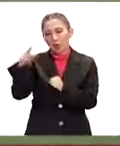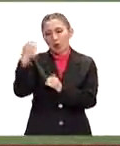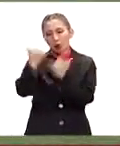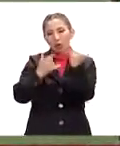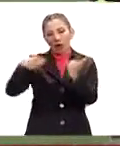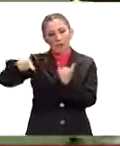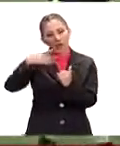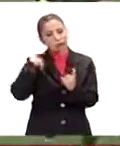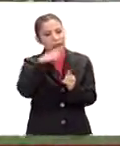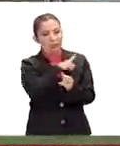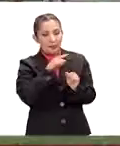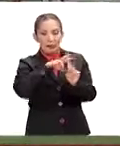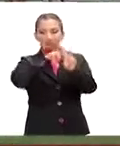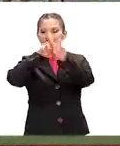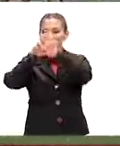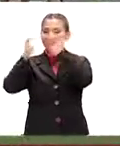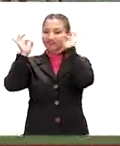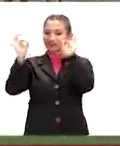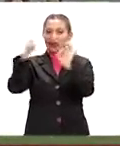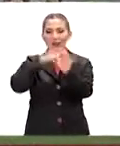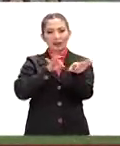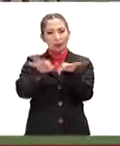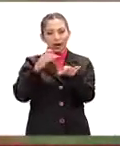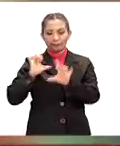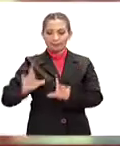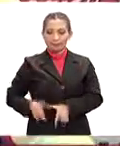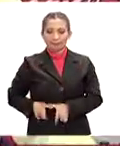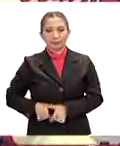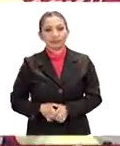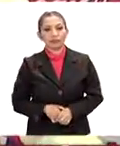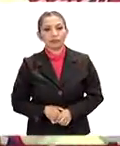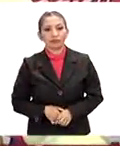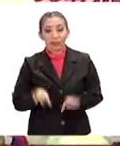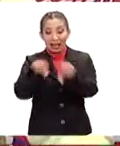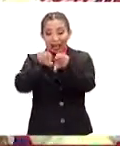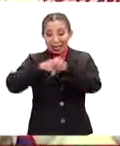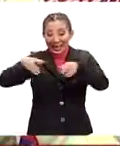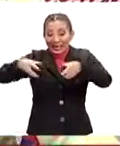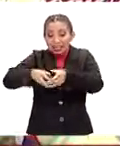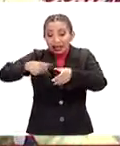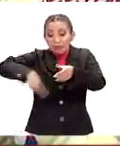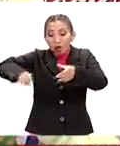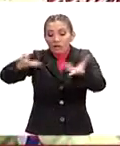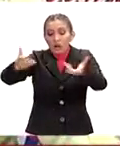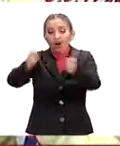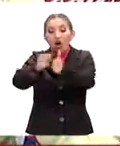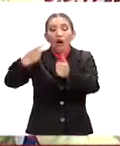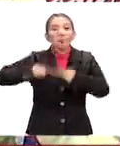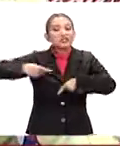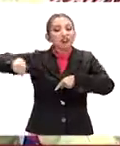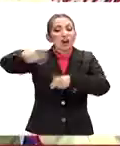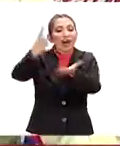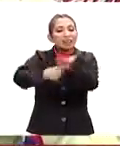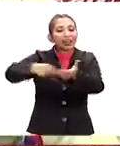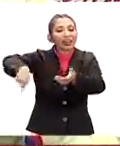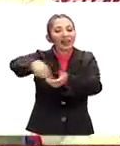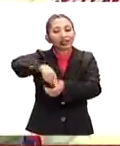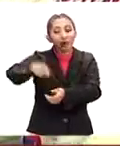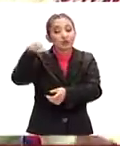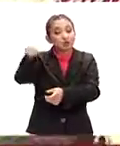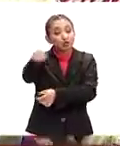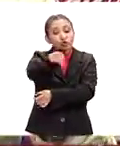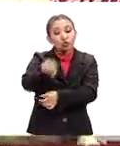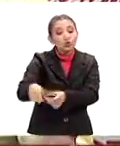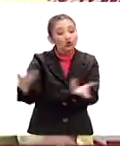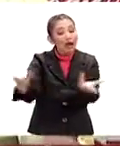jugadores serán los que tendrán que brillar y trabajar para conseguir el título. Los equipos se hacen a través de los jugadores. Vos tenés que darle